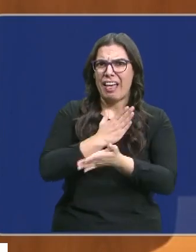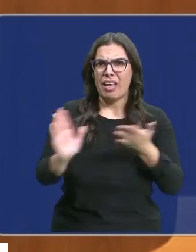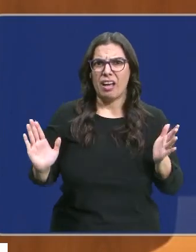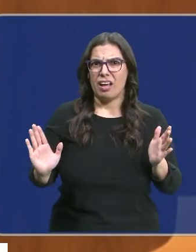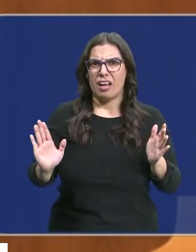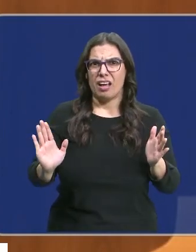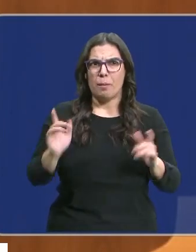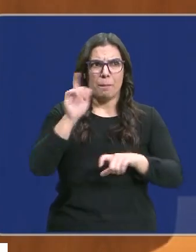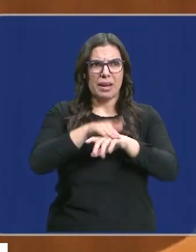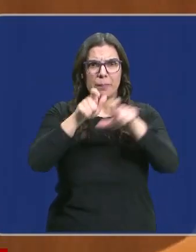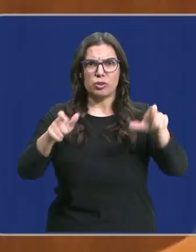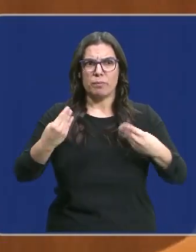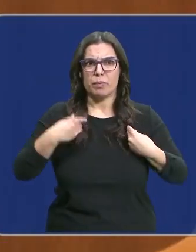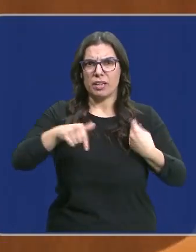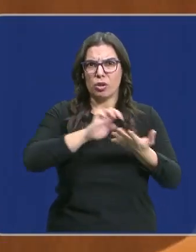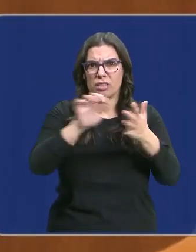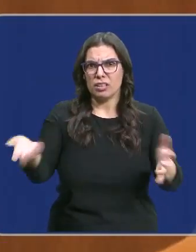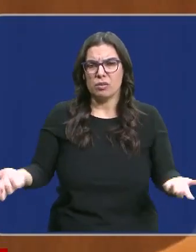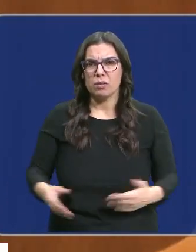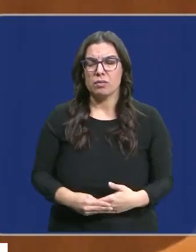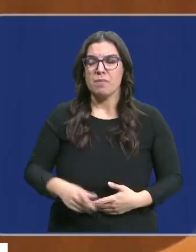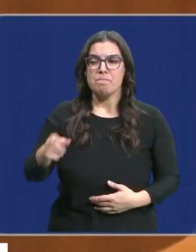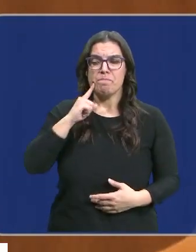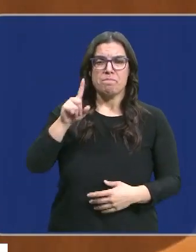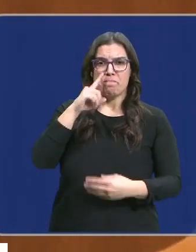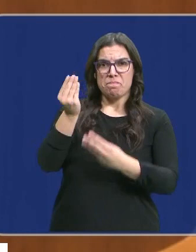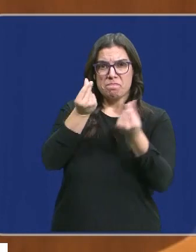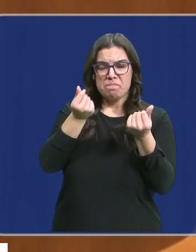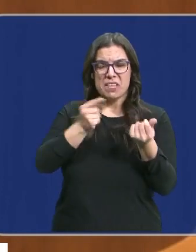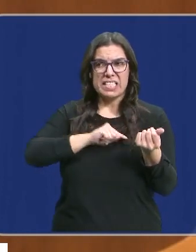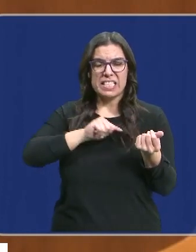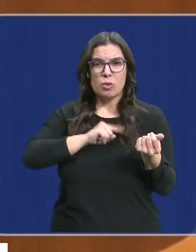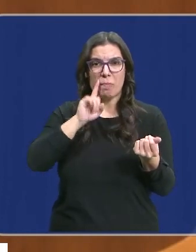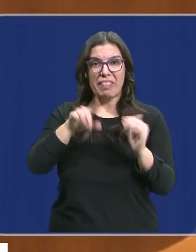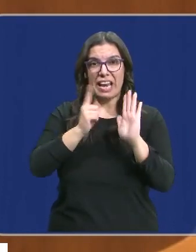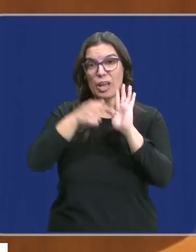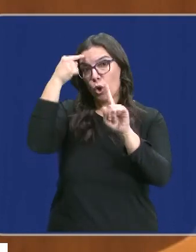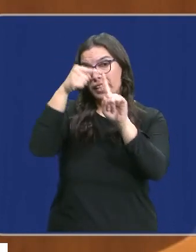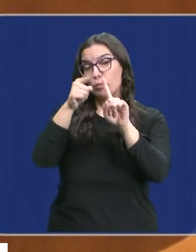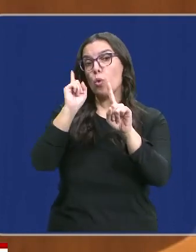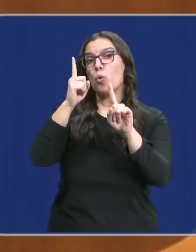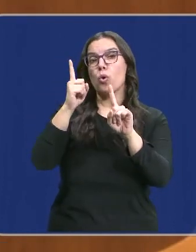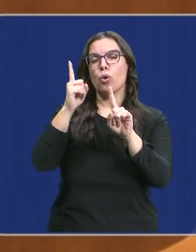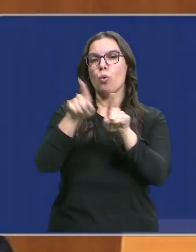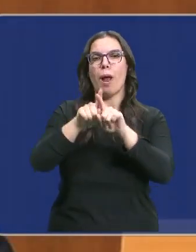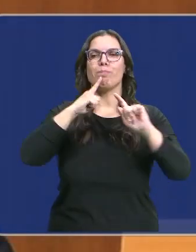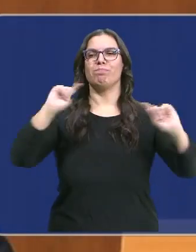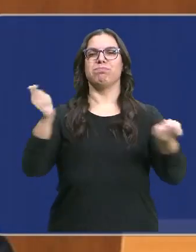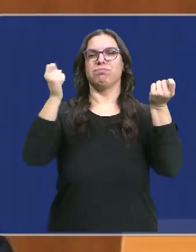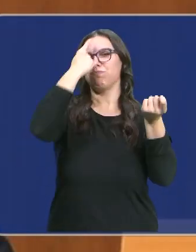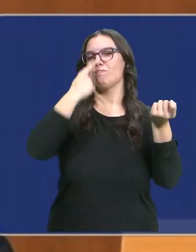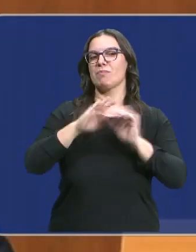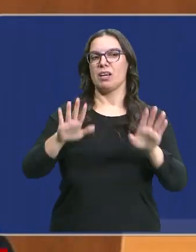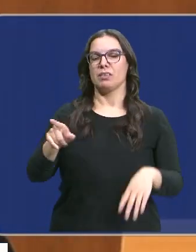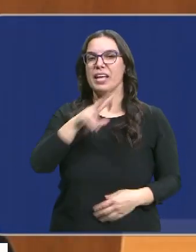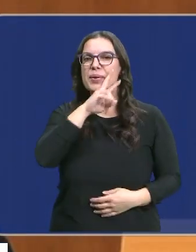los ciudadanos de esta comunidad. La impresión que nos da es que esta ley tiene un solo objetivo, la propaganda. ¿De quién